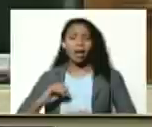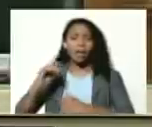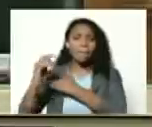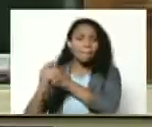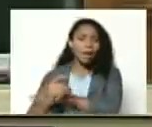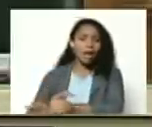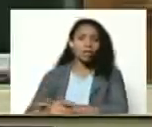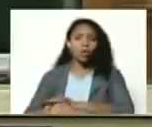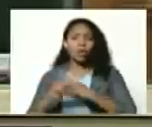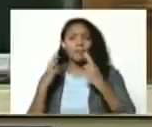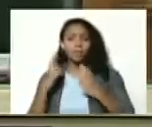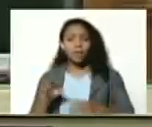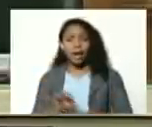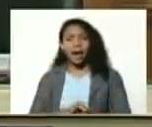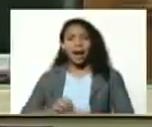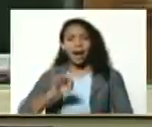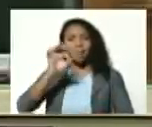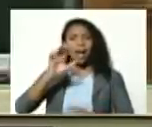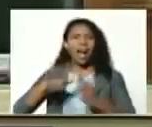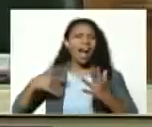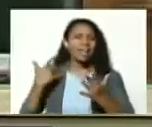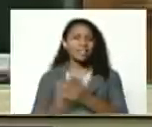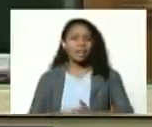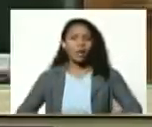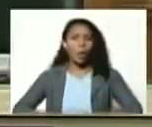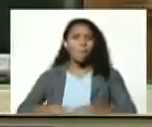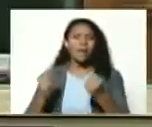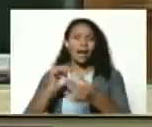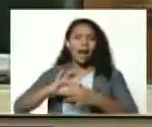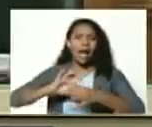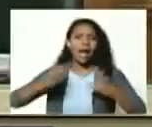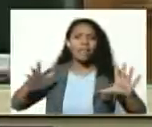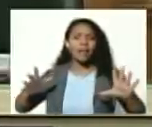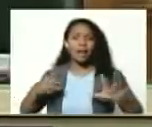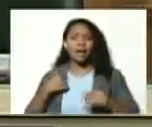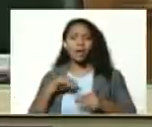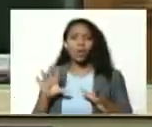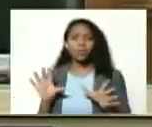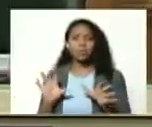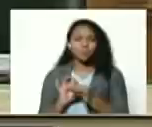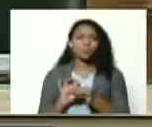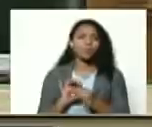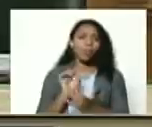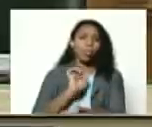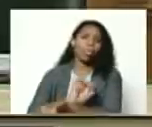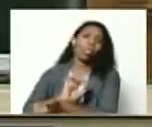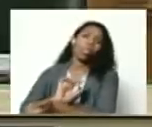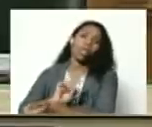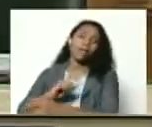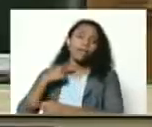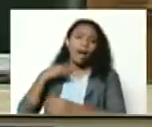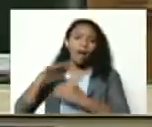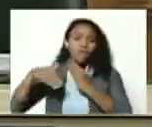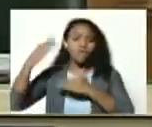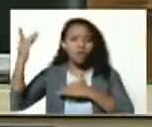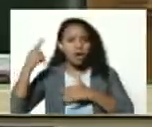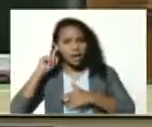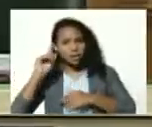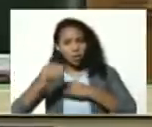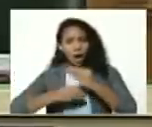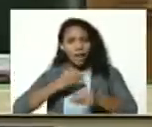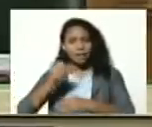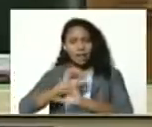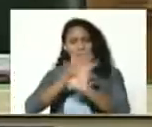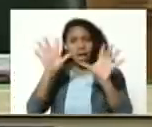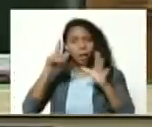iba a reposar su alma hasta romper las cadenas que nos unían al yugo extranjero es la convicción